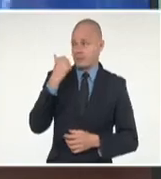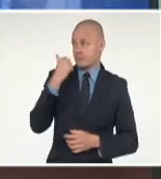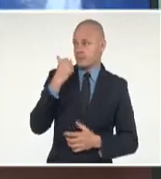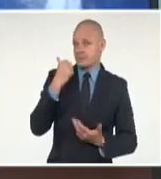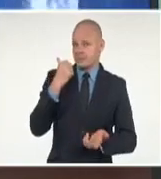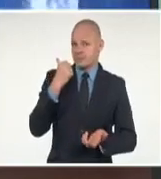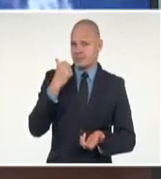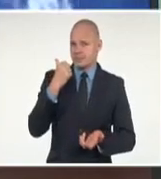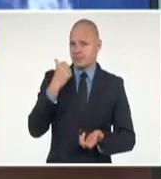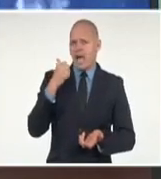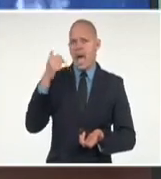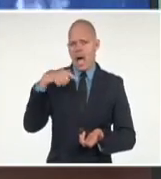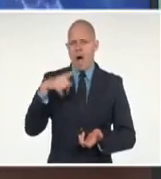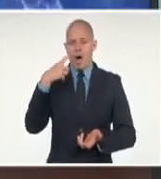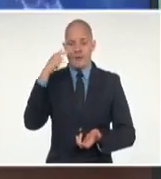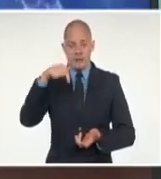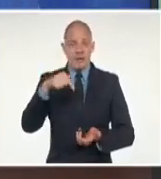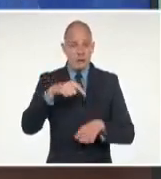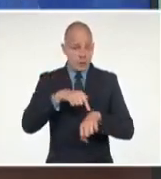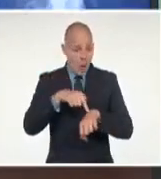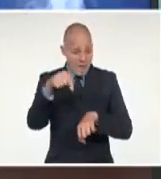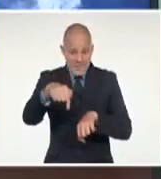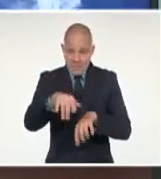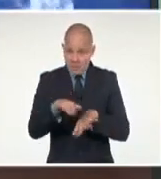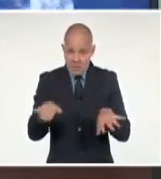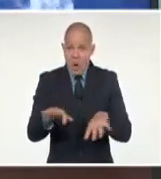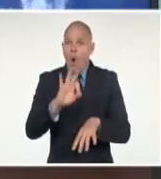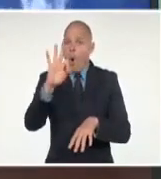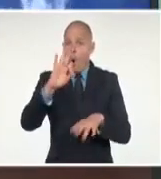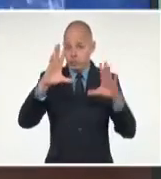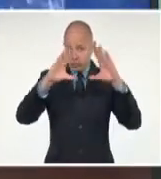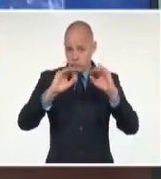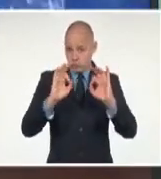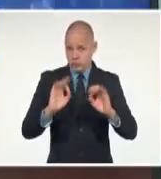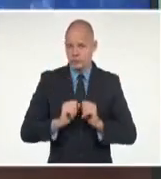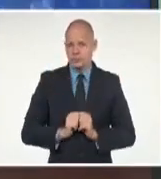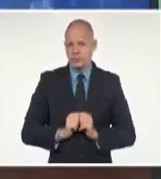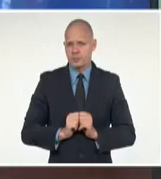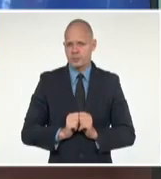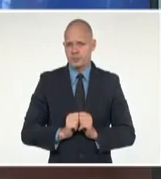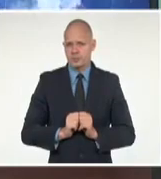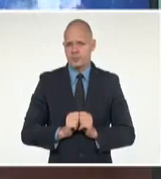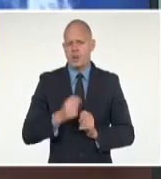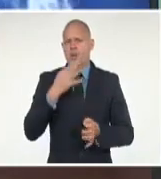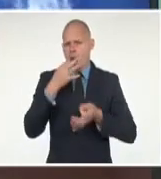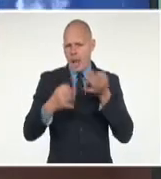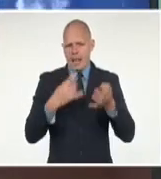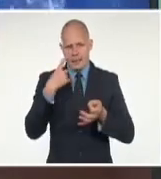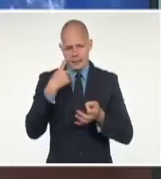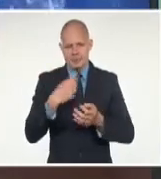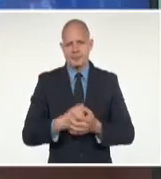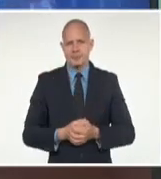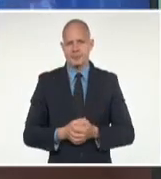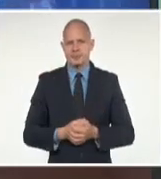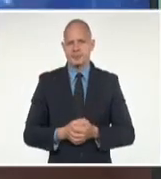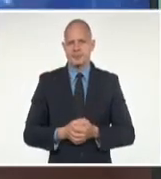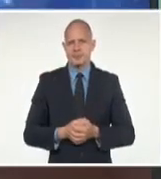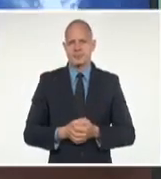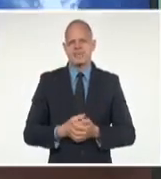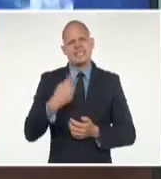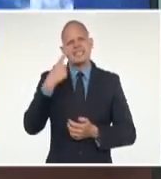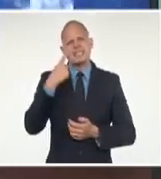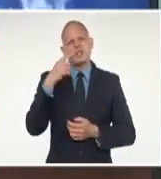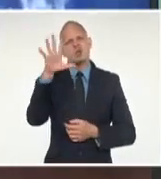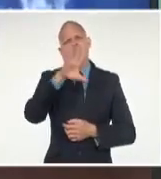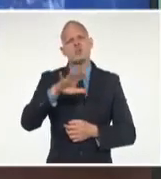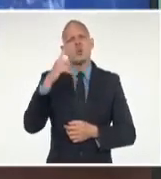datos de las 8 de esta noche, es decir, hace solo unos minutos. Quiero decirles que la posición que está